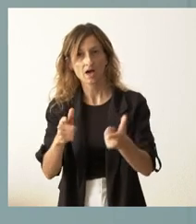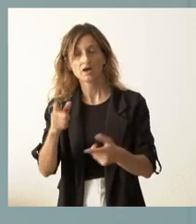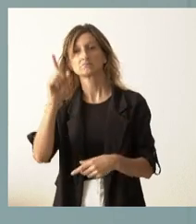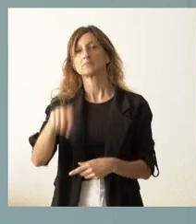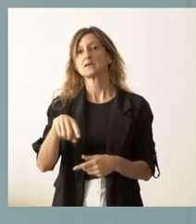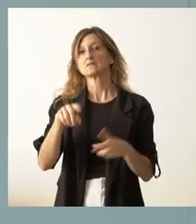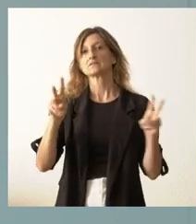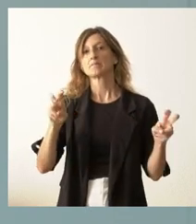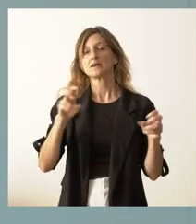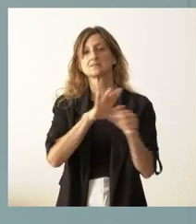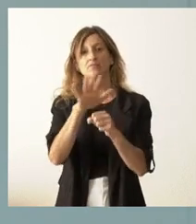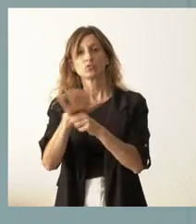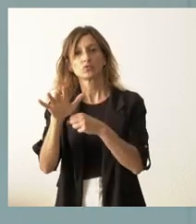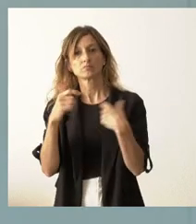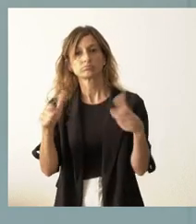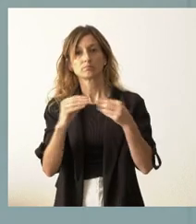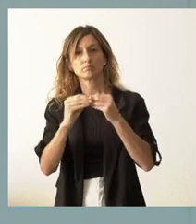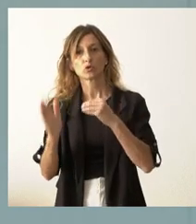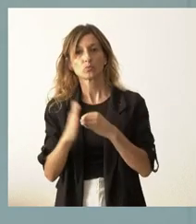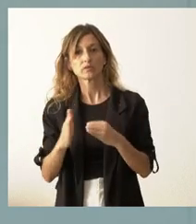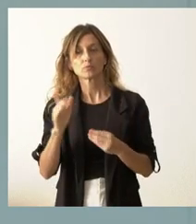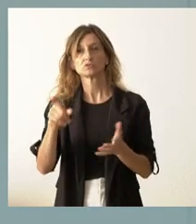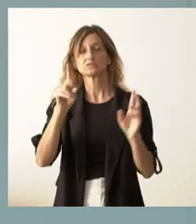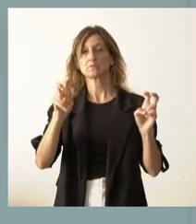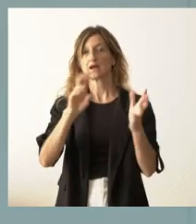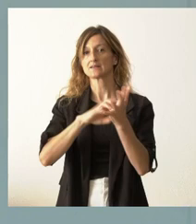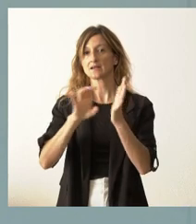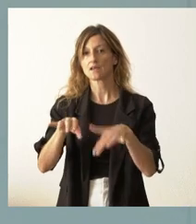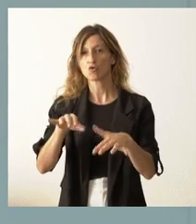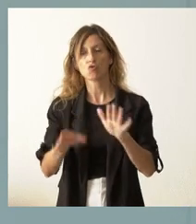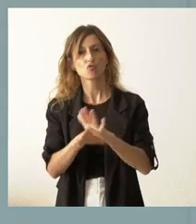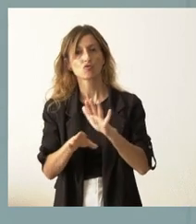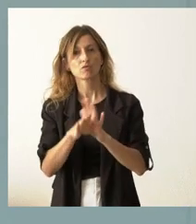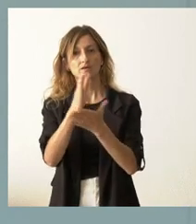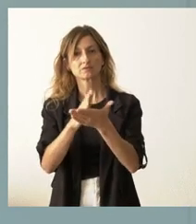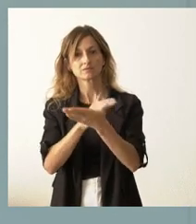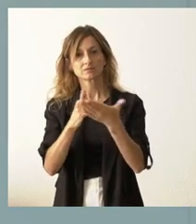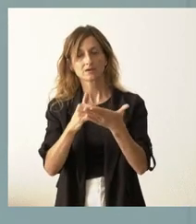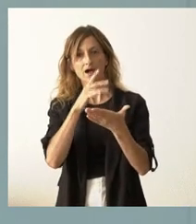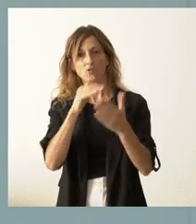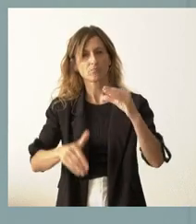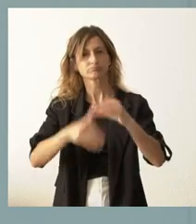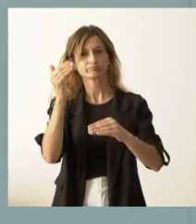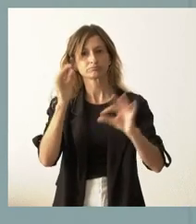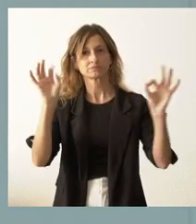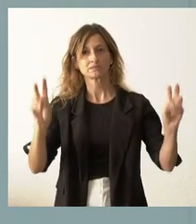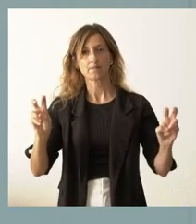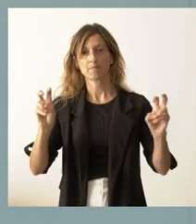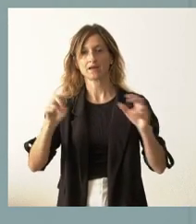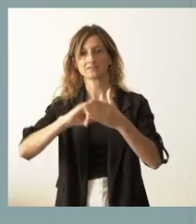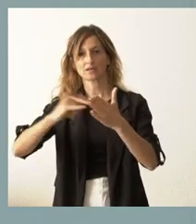al conjunto de los sectores productivos. Y Castilla y León sigue siendo hoy una de las comunidades autónomas que están a la vanguardia en estas